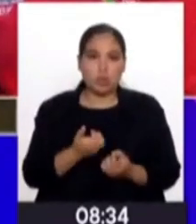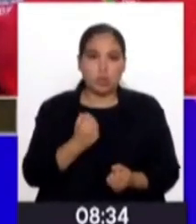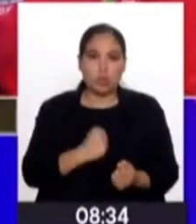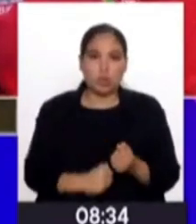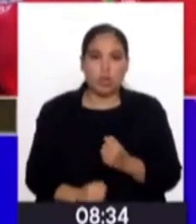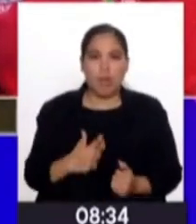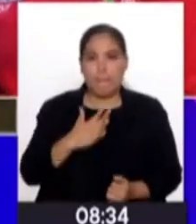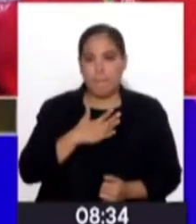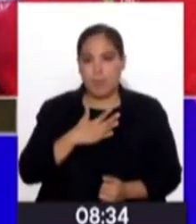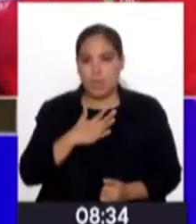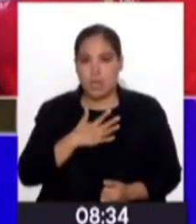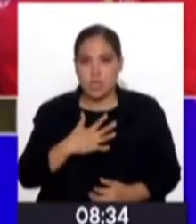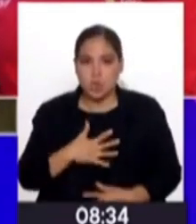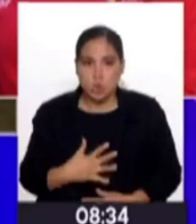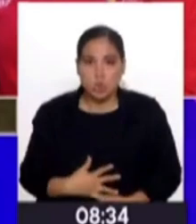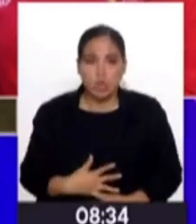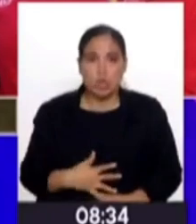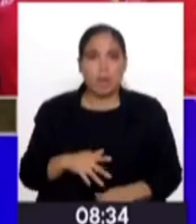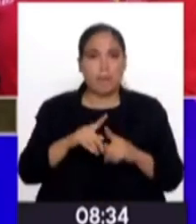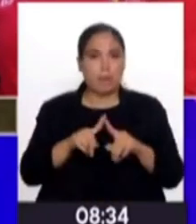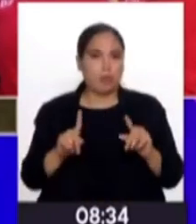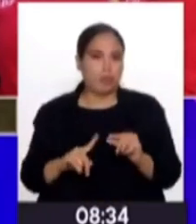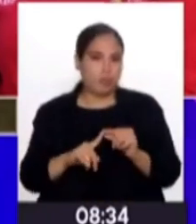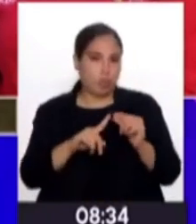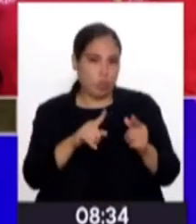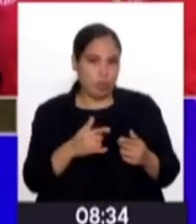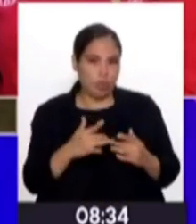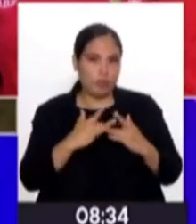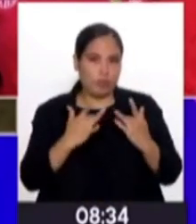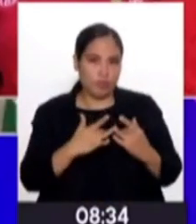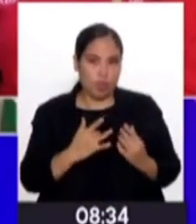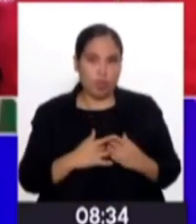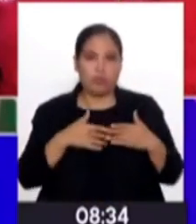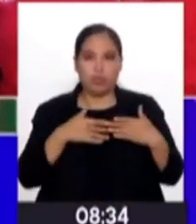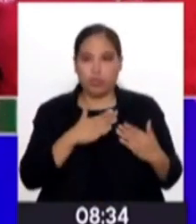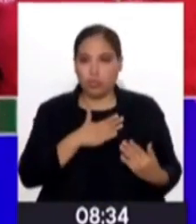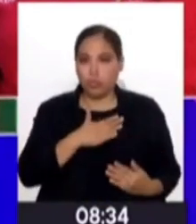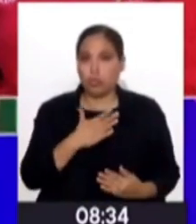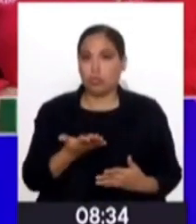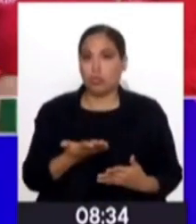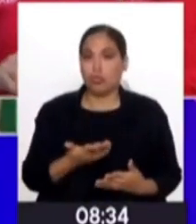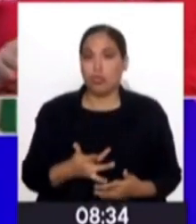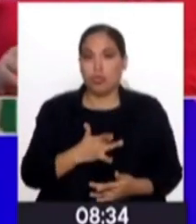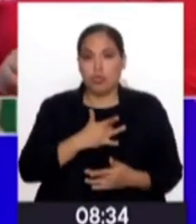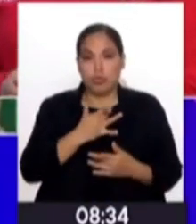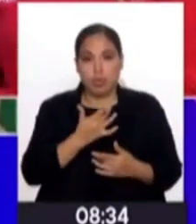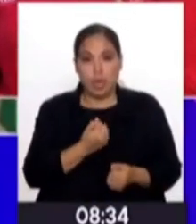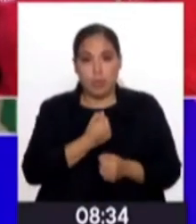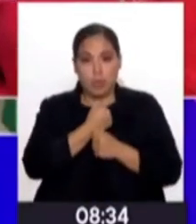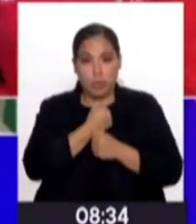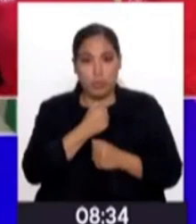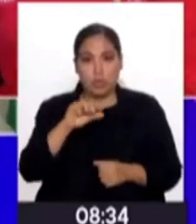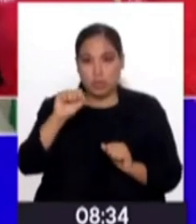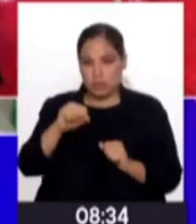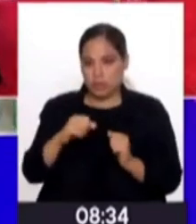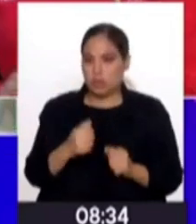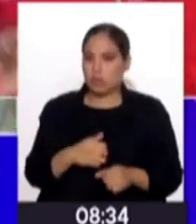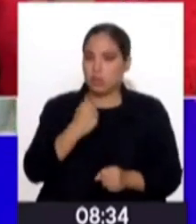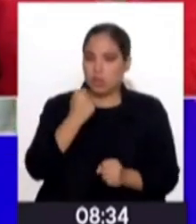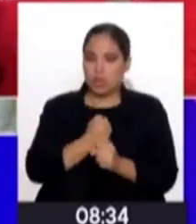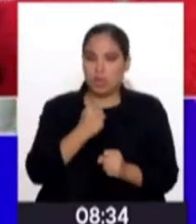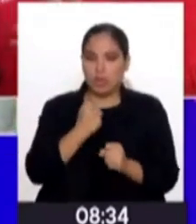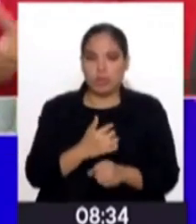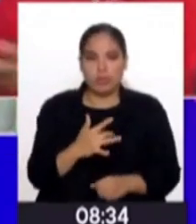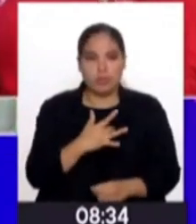nazca de mi vientre, pero esos son mucho más especiales porque nacen del corazón. Así es, nacen del corazón y es una tarea muy sensible.